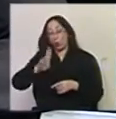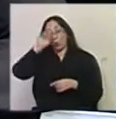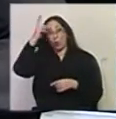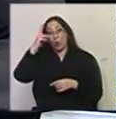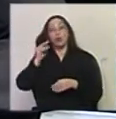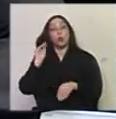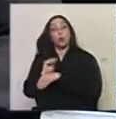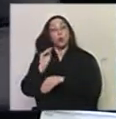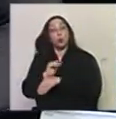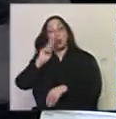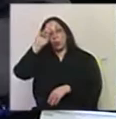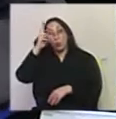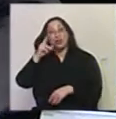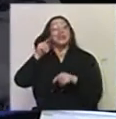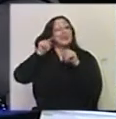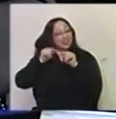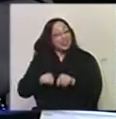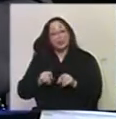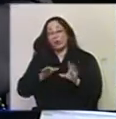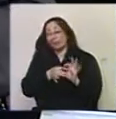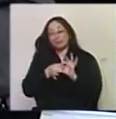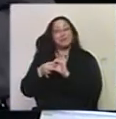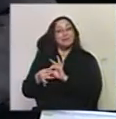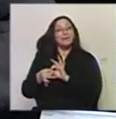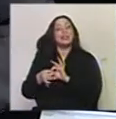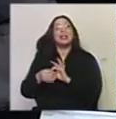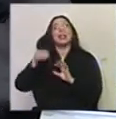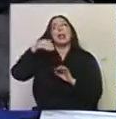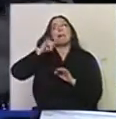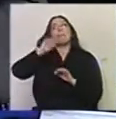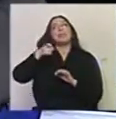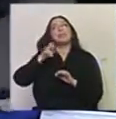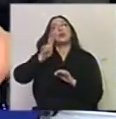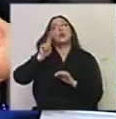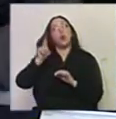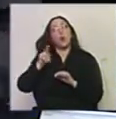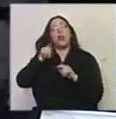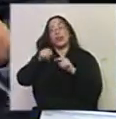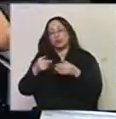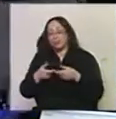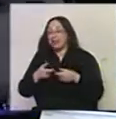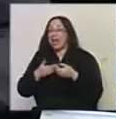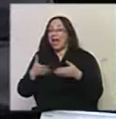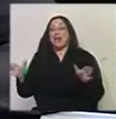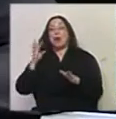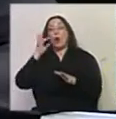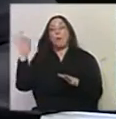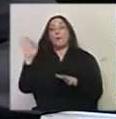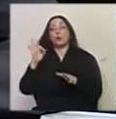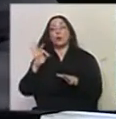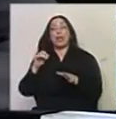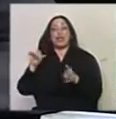de la cultura uruguaya, y esto naturalmente vinculado con el Mixur que antes referíamos, nos abre una enorme oportunidad al país